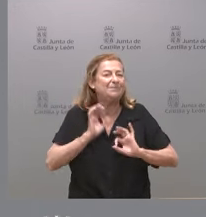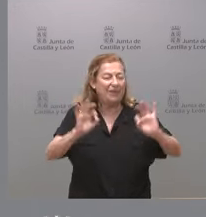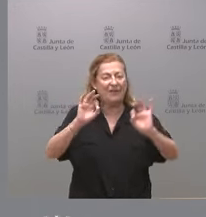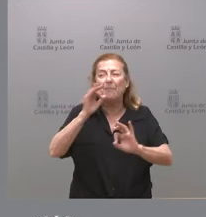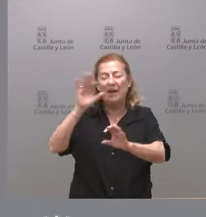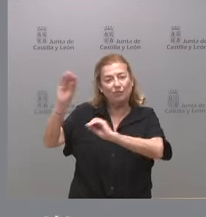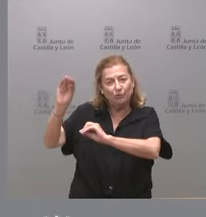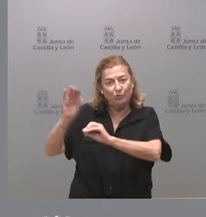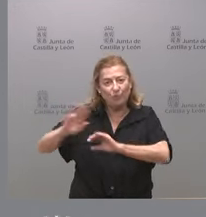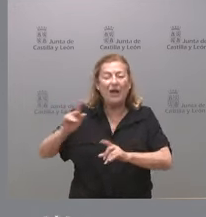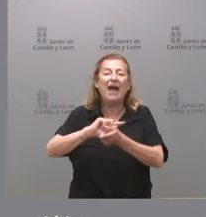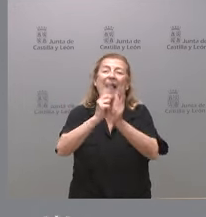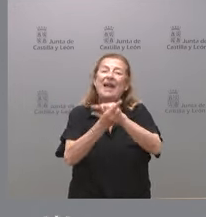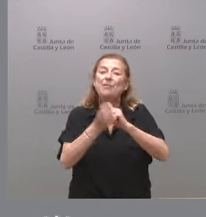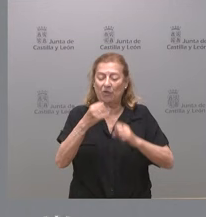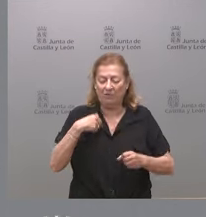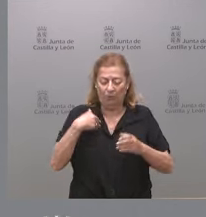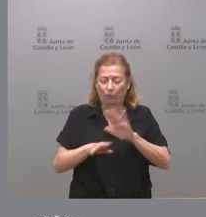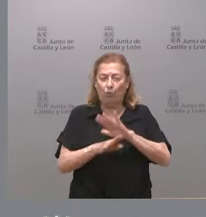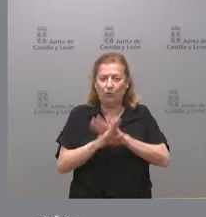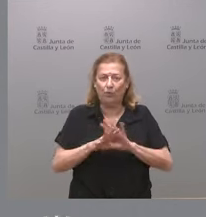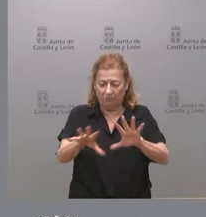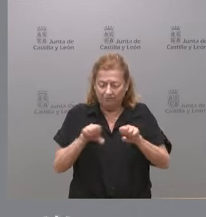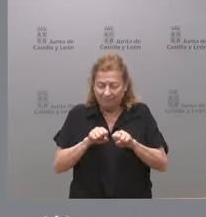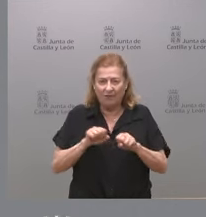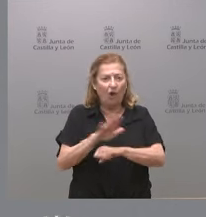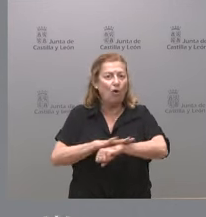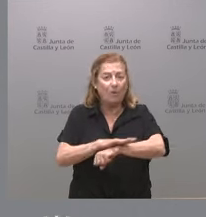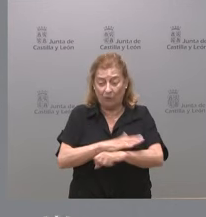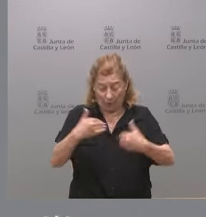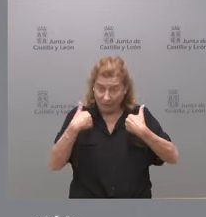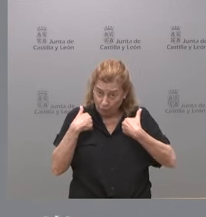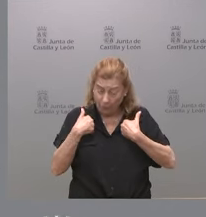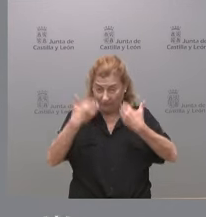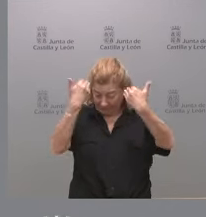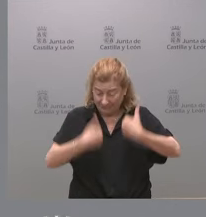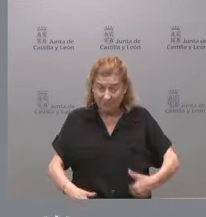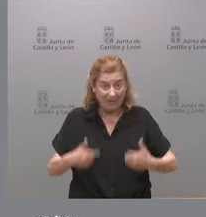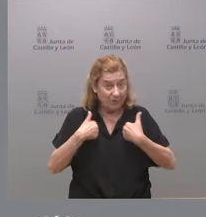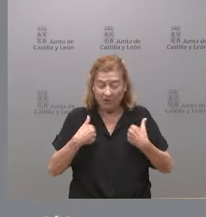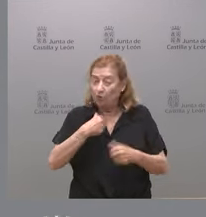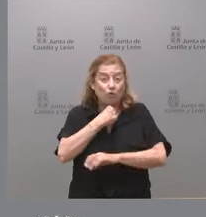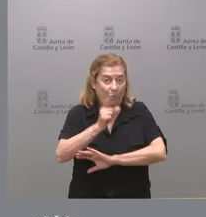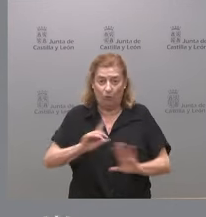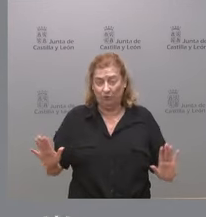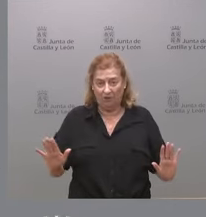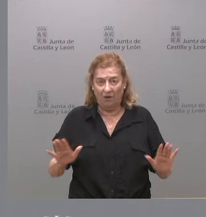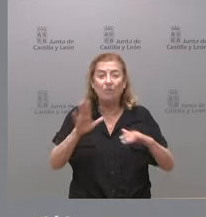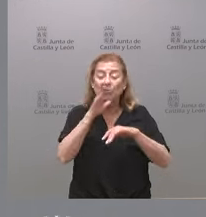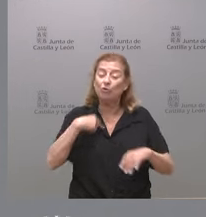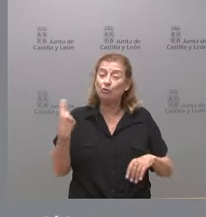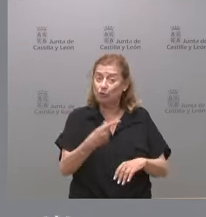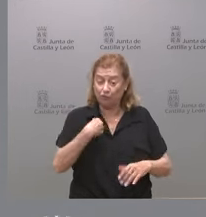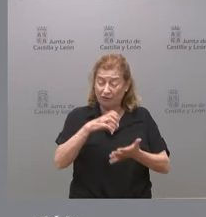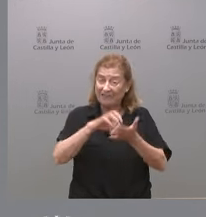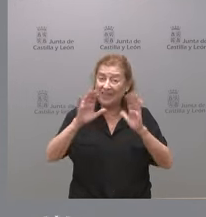esos partidos a cambio de mantener el gobierno a mí particularmente no me gusta porque nosotros en